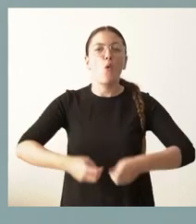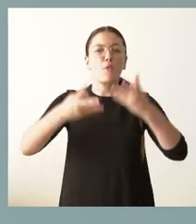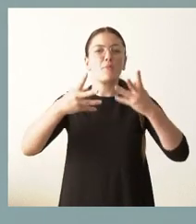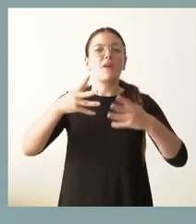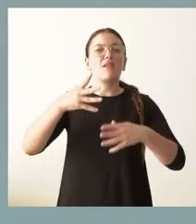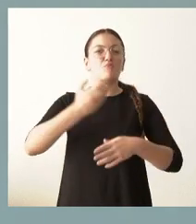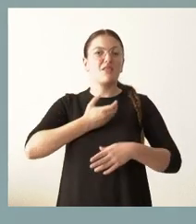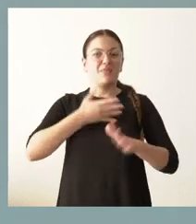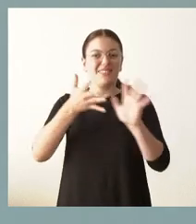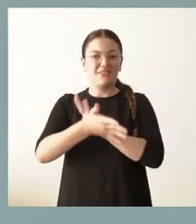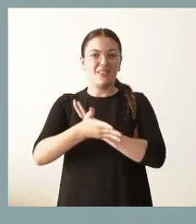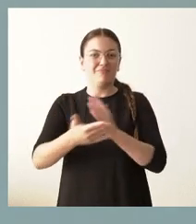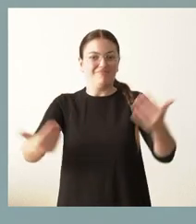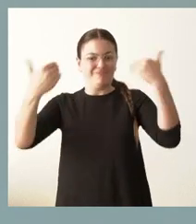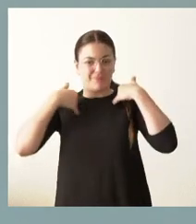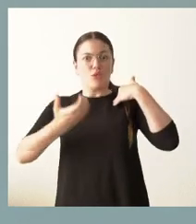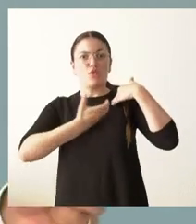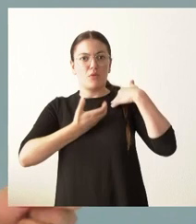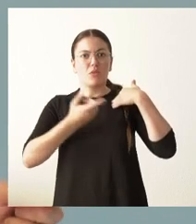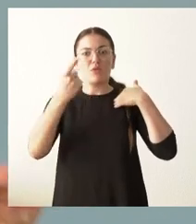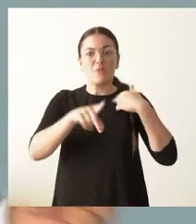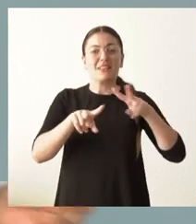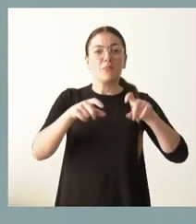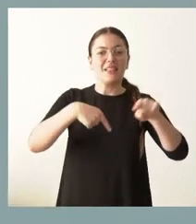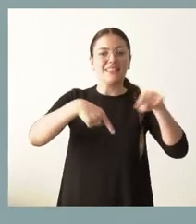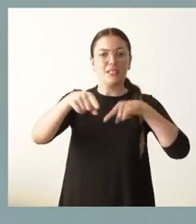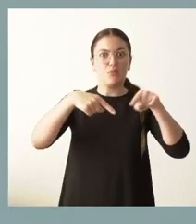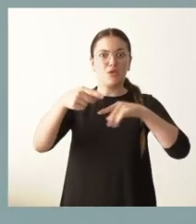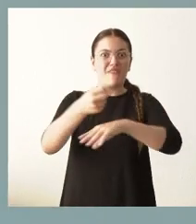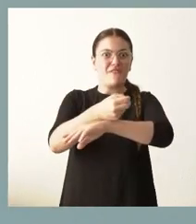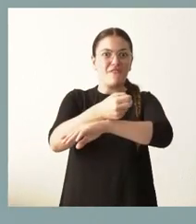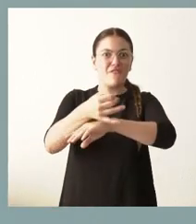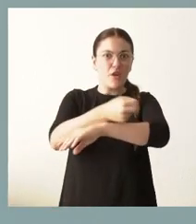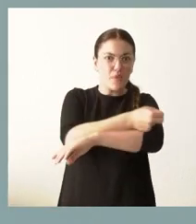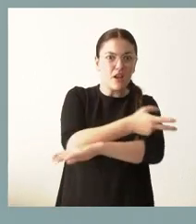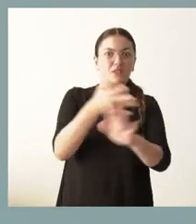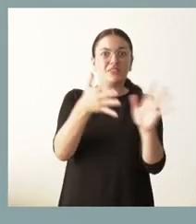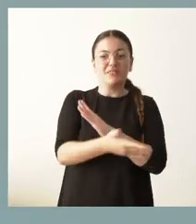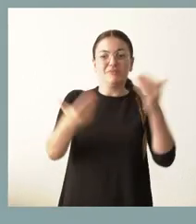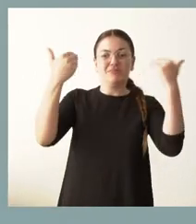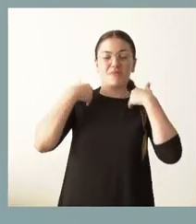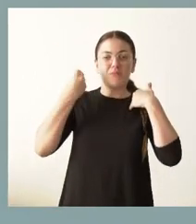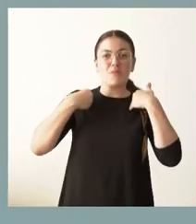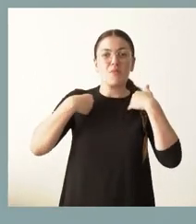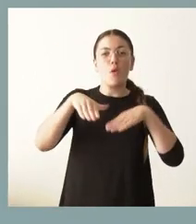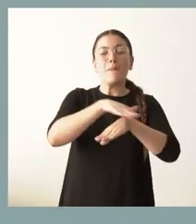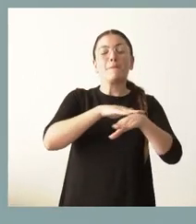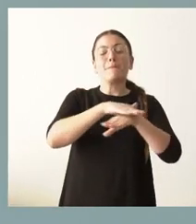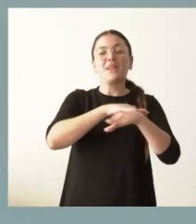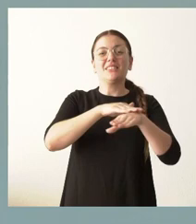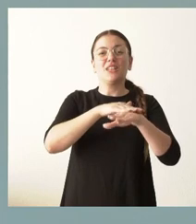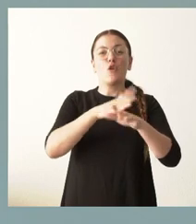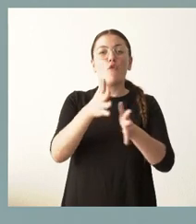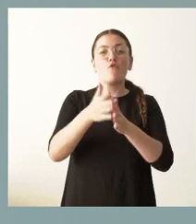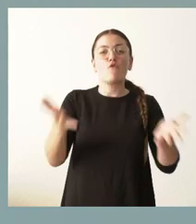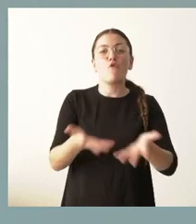y las cuestiones relativas al transporte ferroviario corresponden al Ministerio de Fomento y a ADIF. Y aquí la